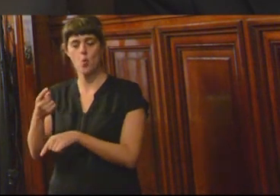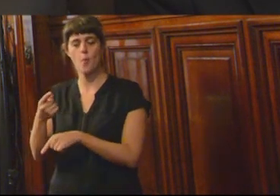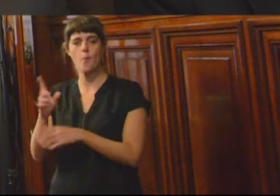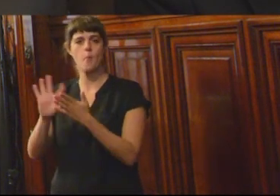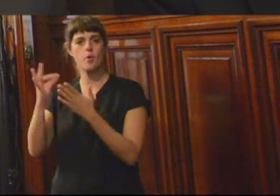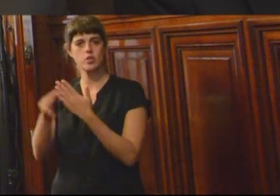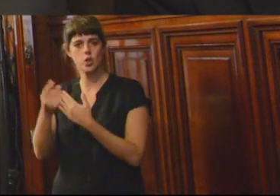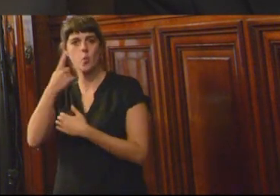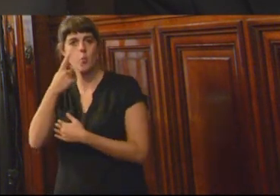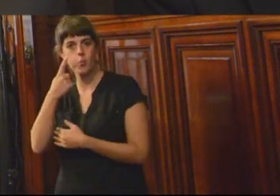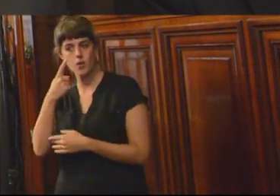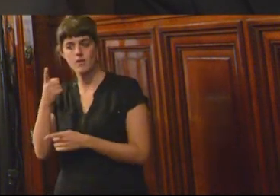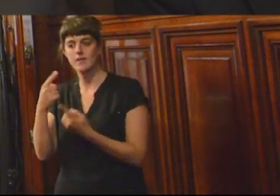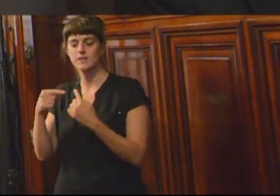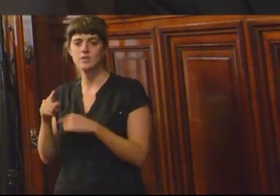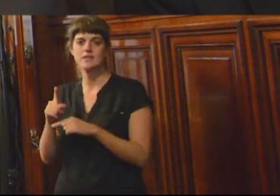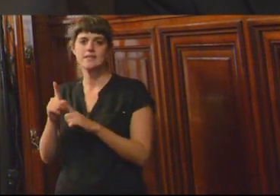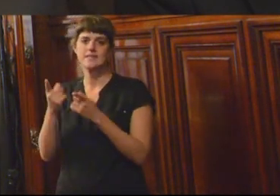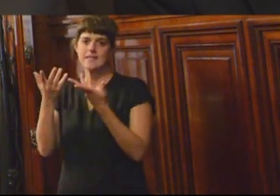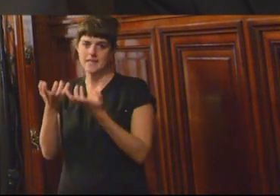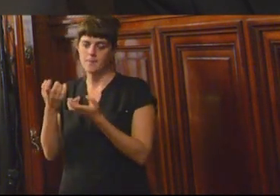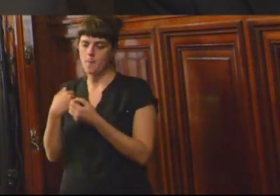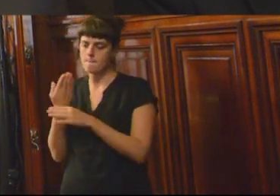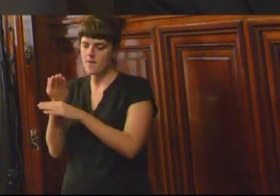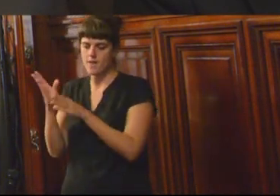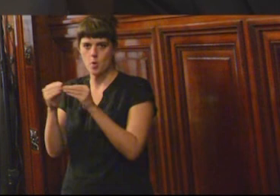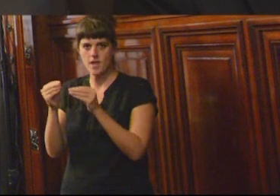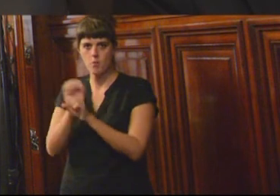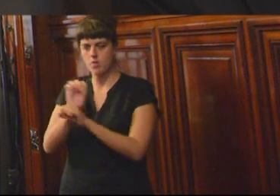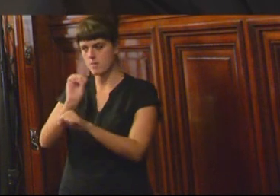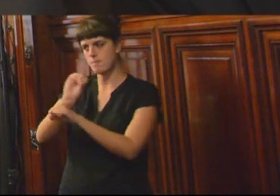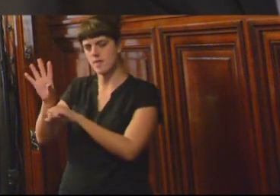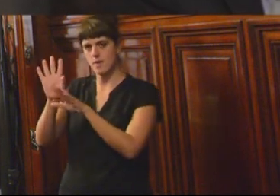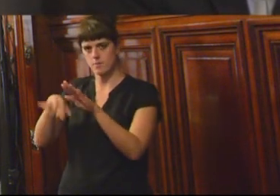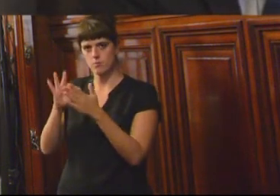nos comprometemos a Soledad a hacérselo llegar. Así que, bueno, muchas gracias.